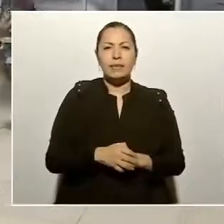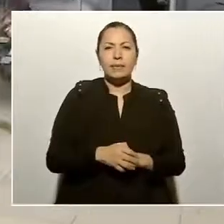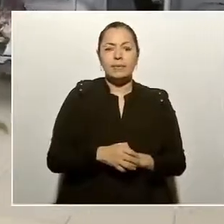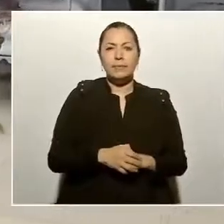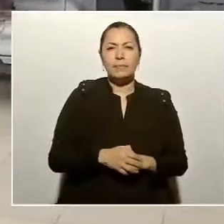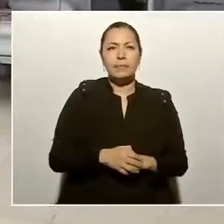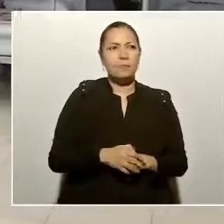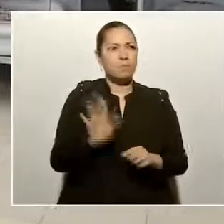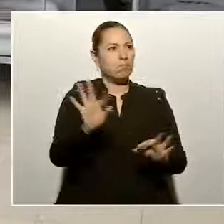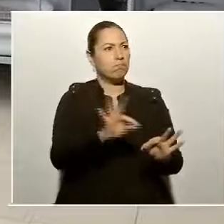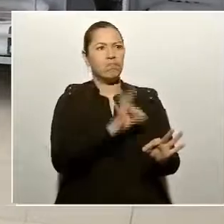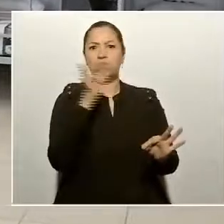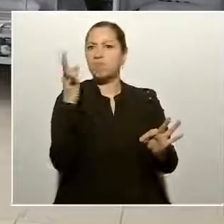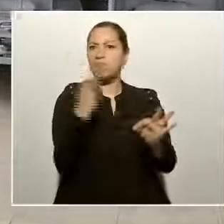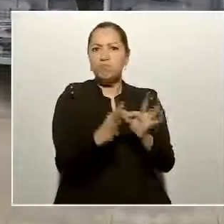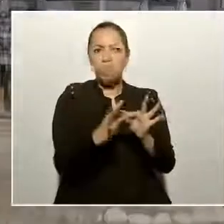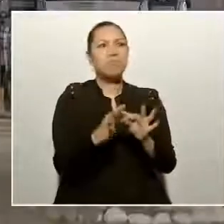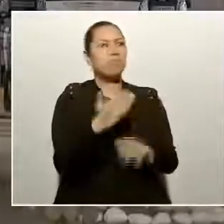adecuadas